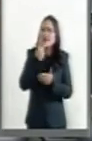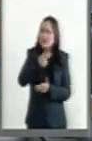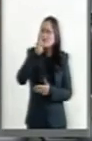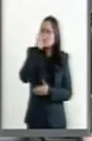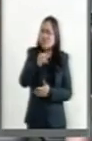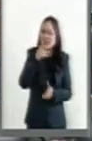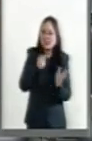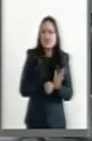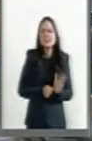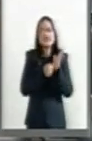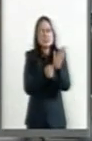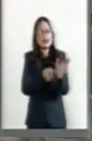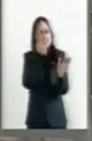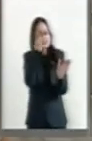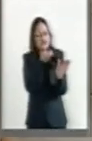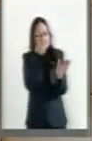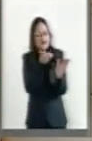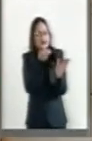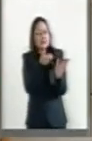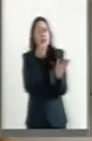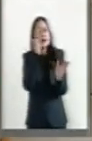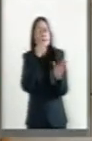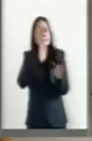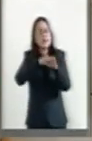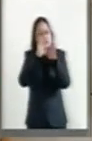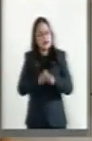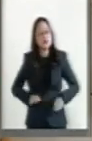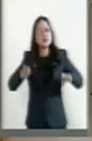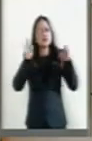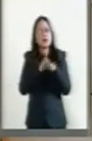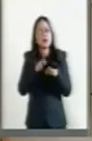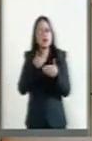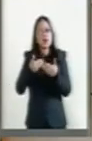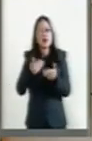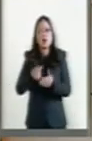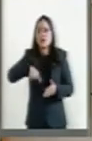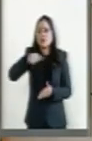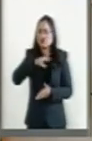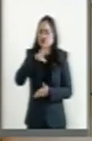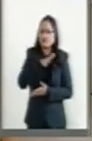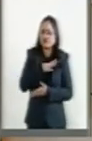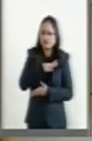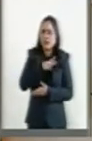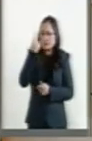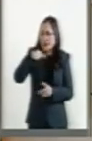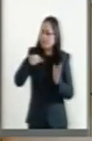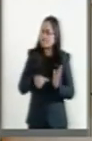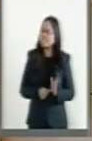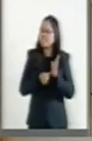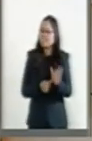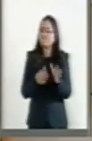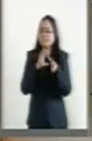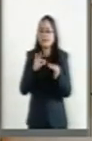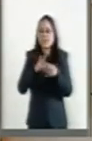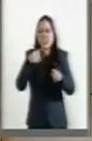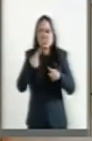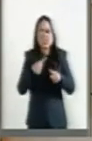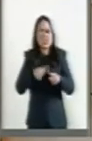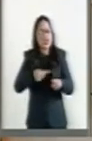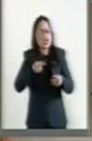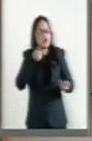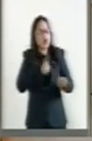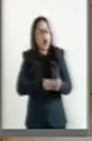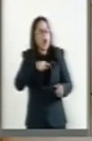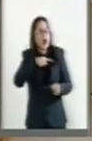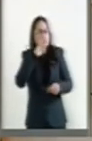es un símbolo, quizá el más poderoso y más importante que tenemos hoy en día para hablar de las víctimas del sistema